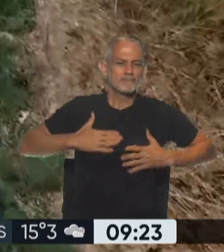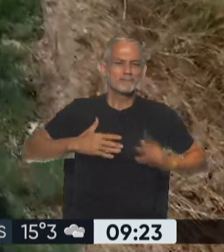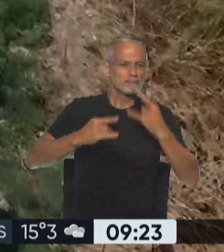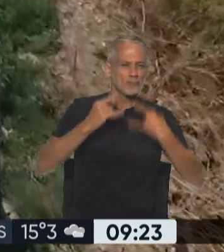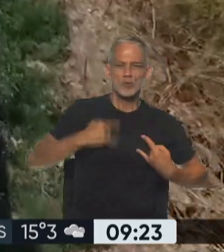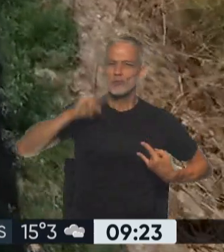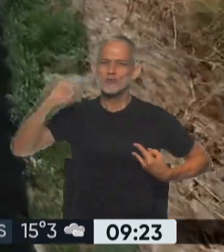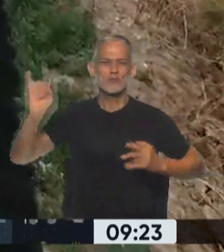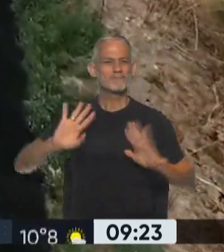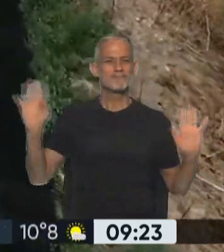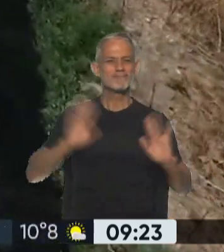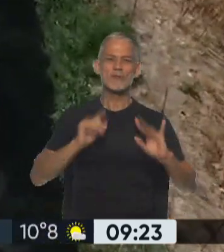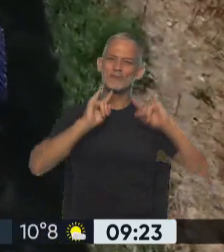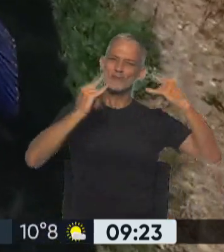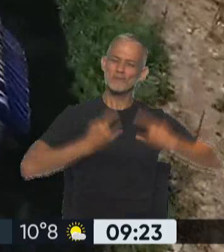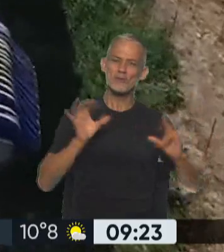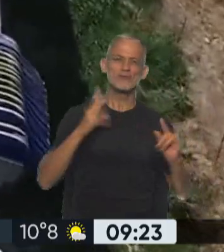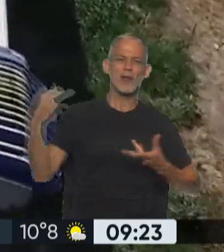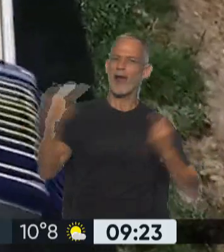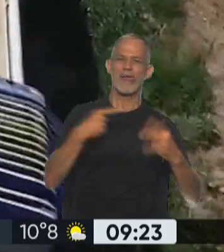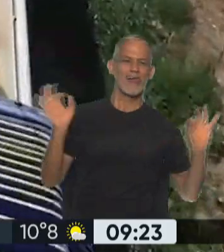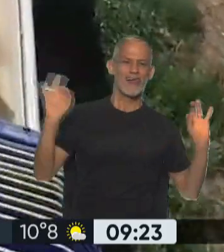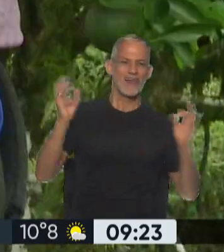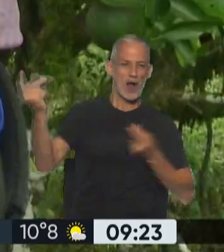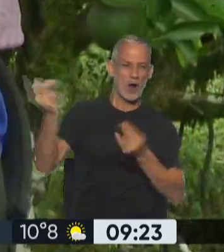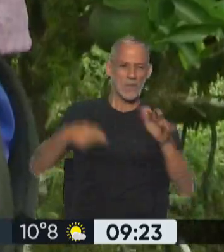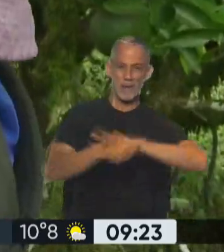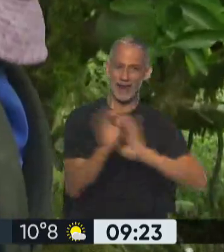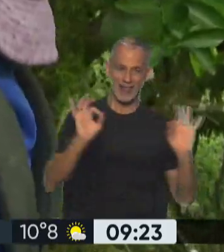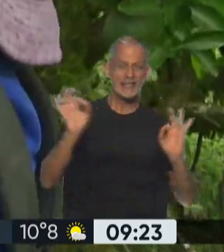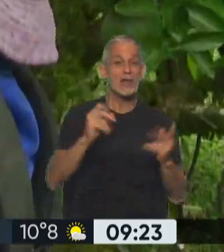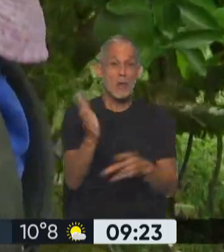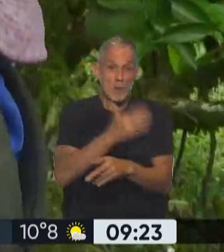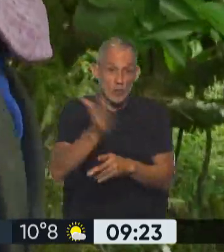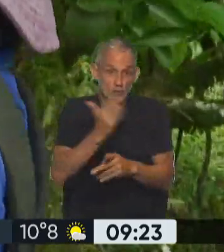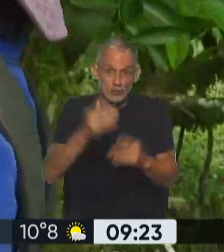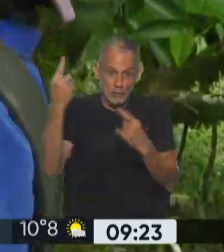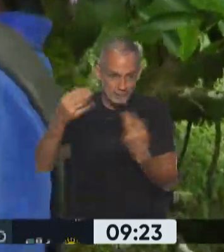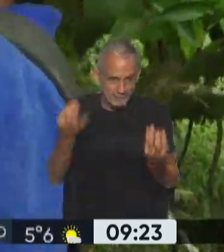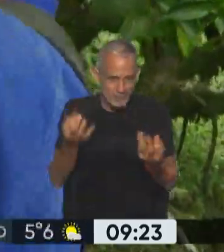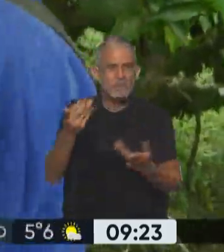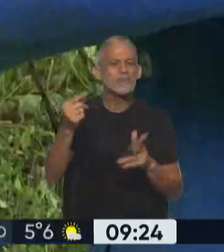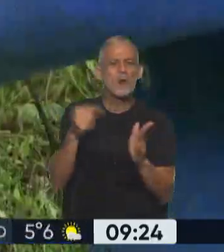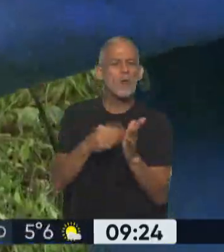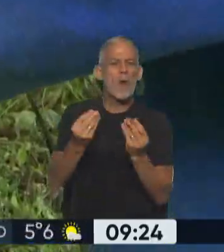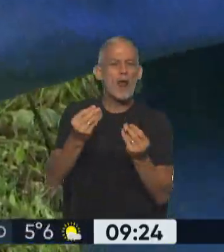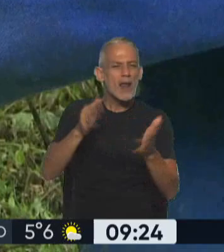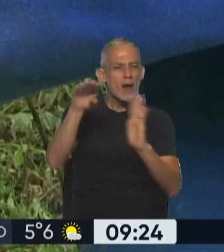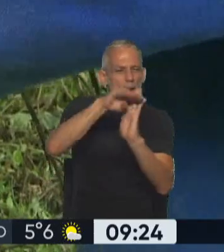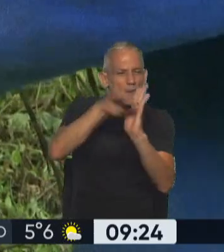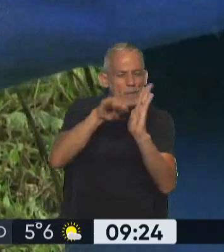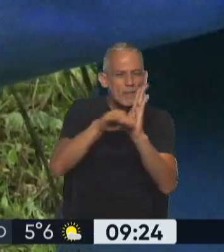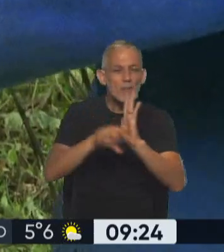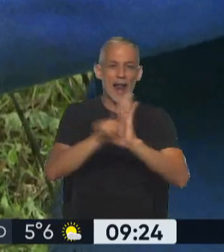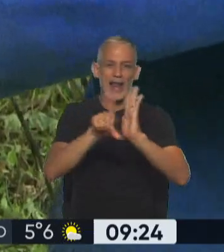sólo se garantice el autoabastecimiento, sino también distintas formas de producción, en este punto, la regulación resulta